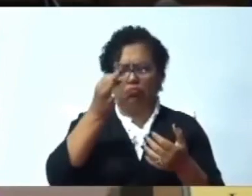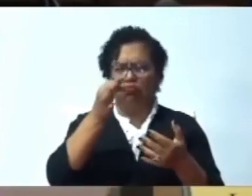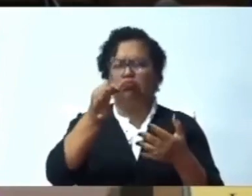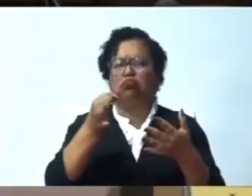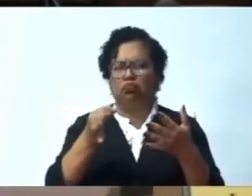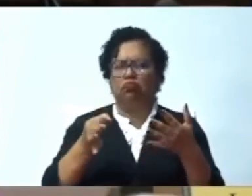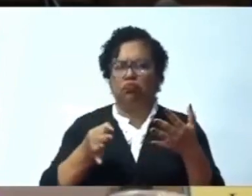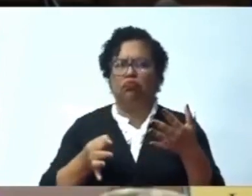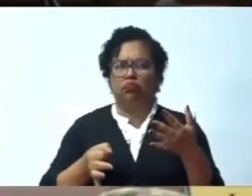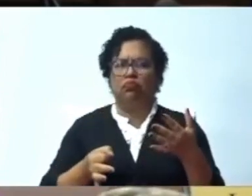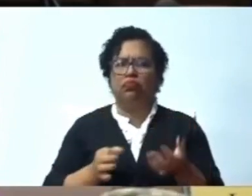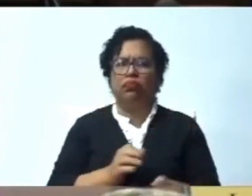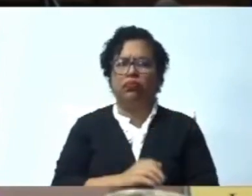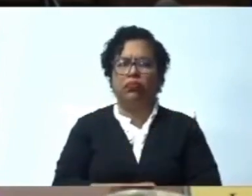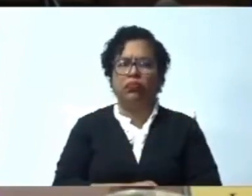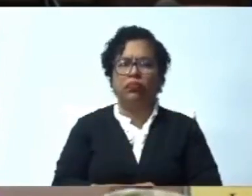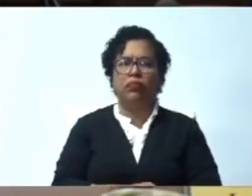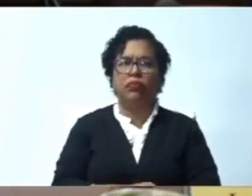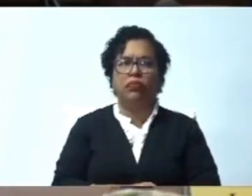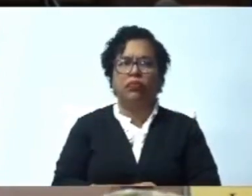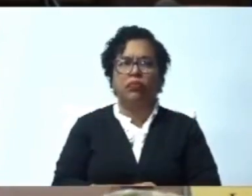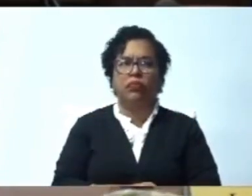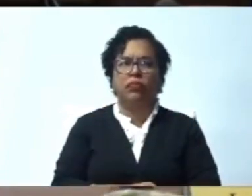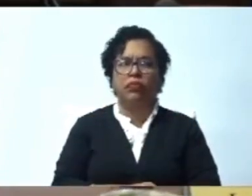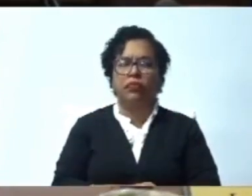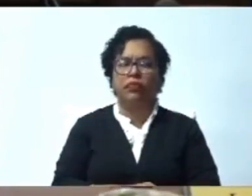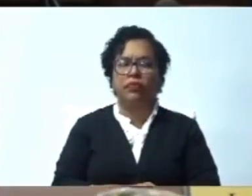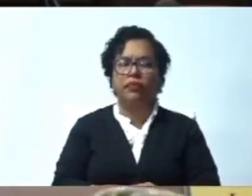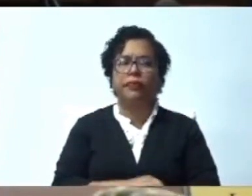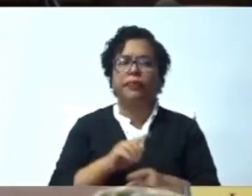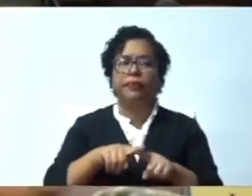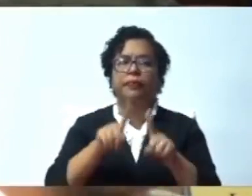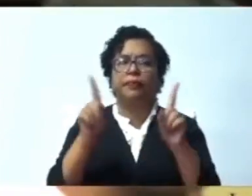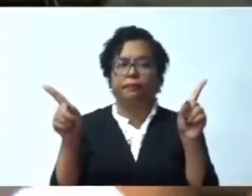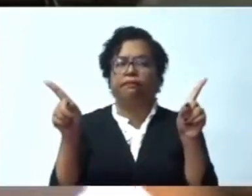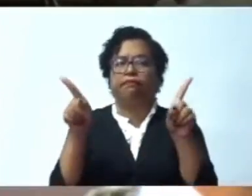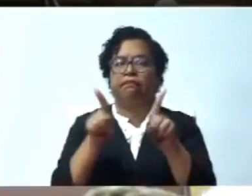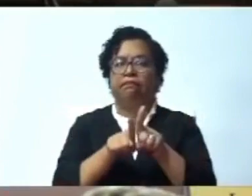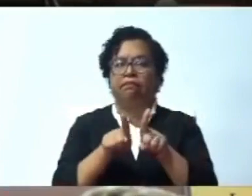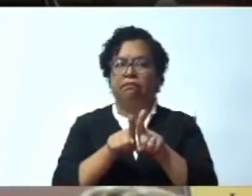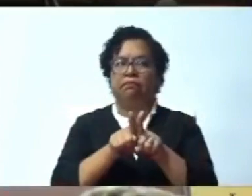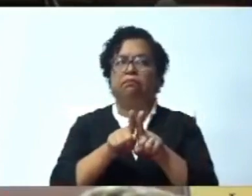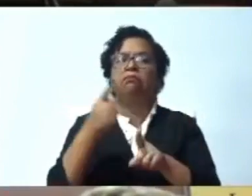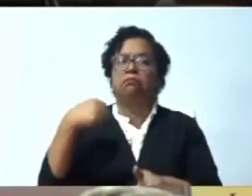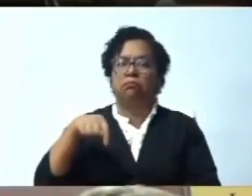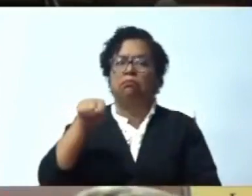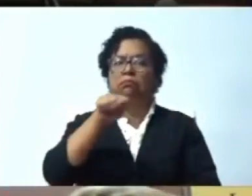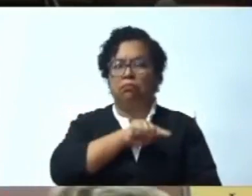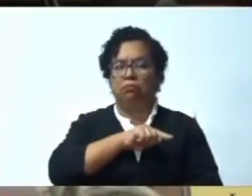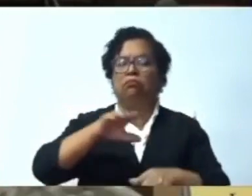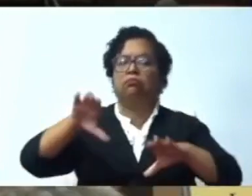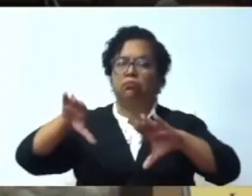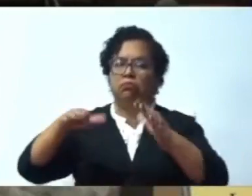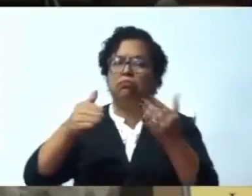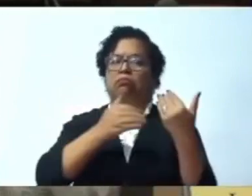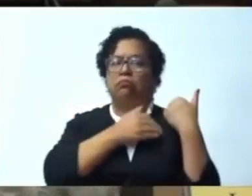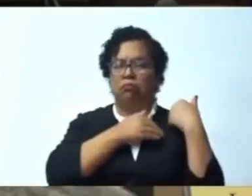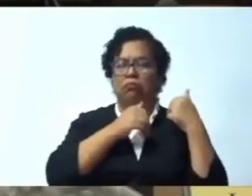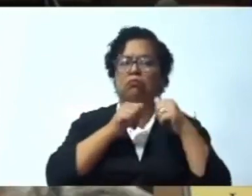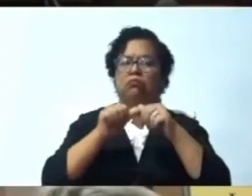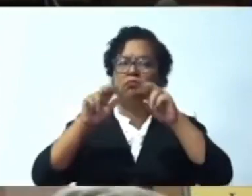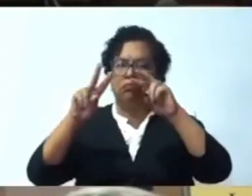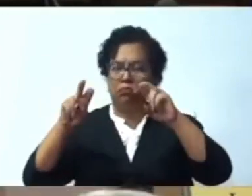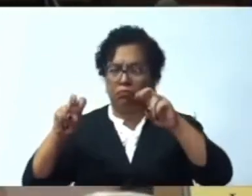del Ministro de Energía y Minas, nosotros también en la Comisión leímos el